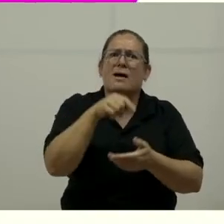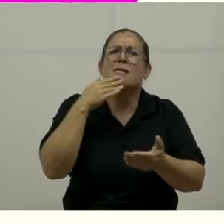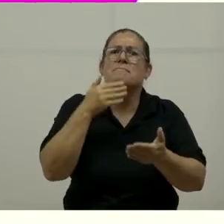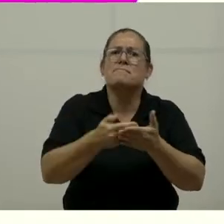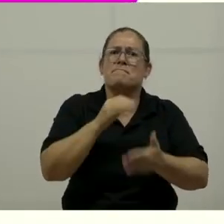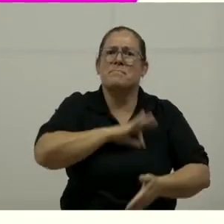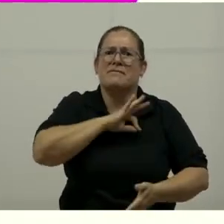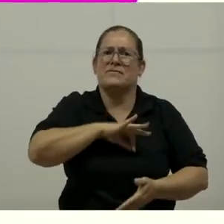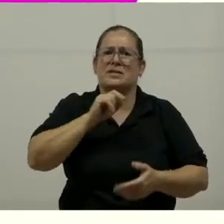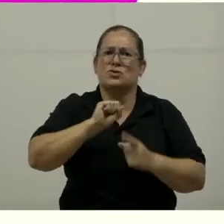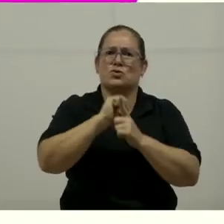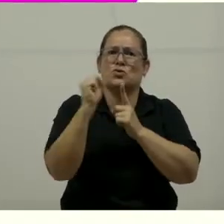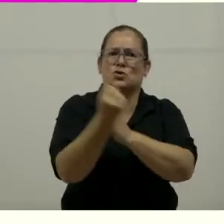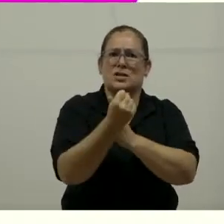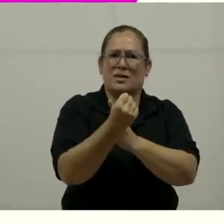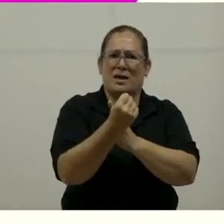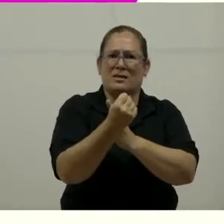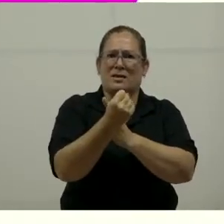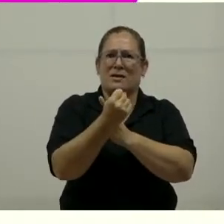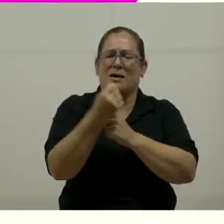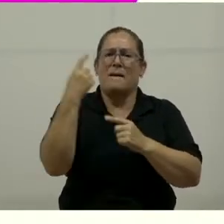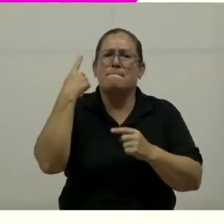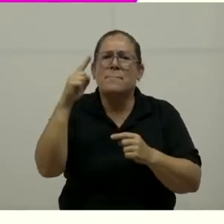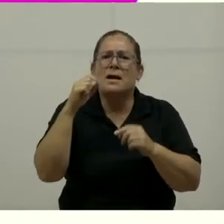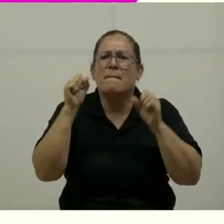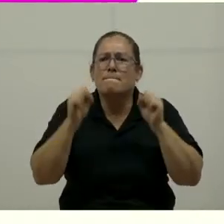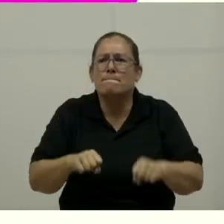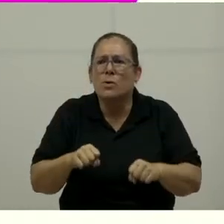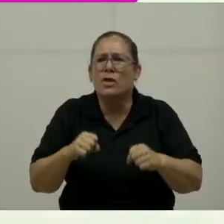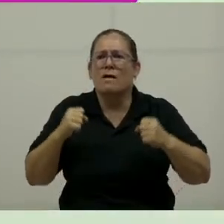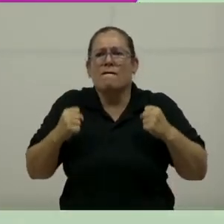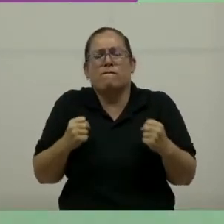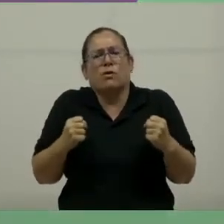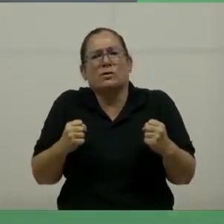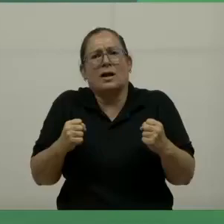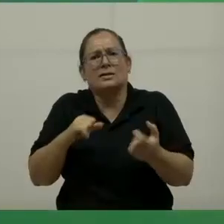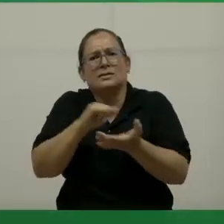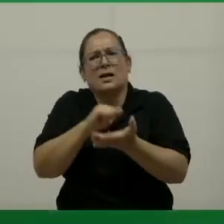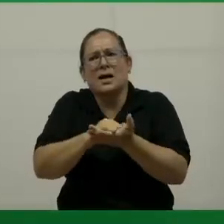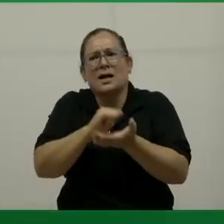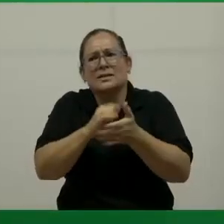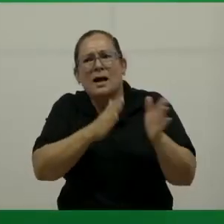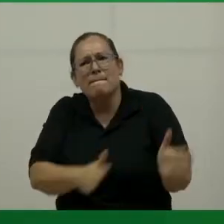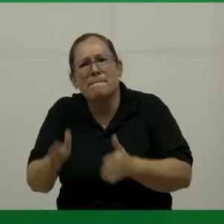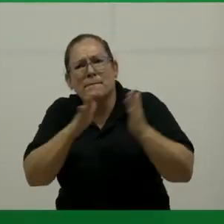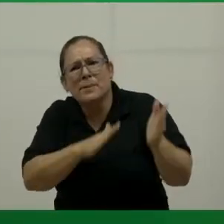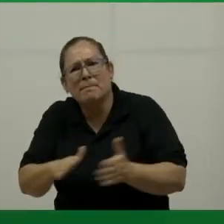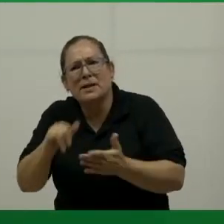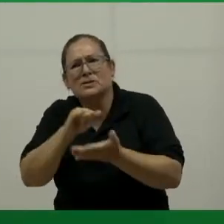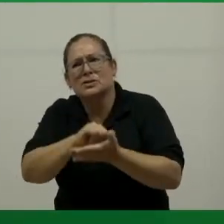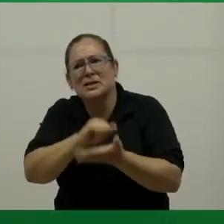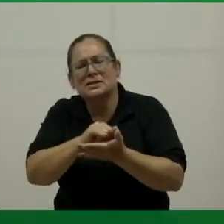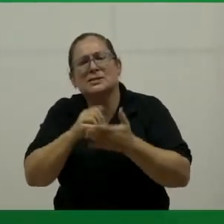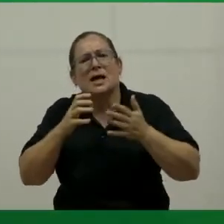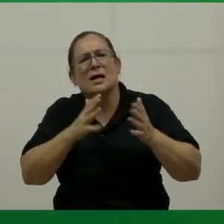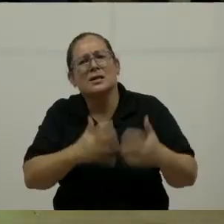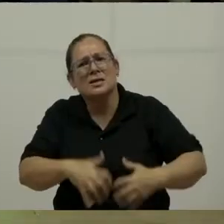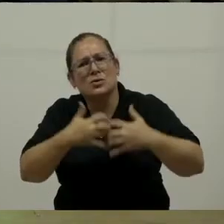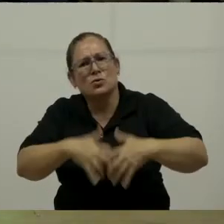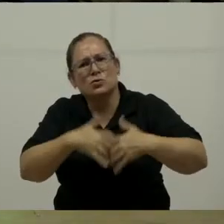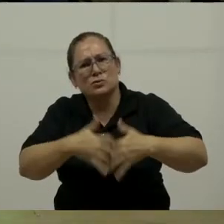brindar las becas y la acreditación internacional para que podamos fortalecer esa preparación de nuestra industria turística.